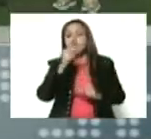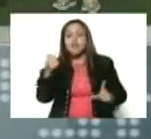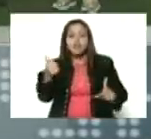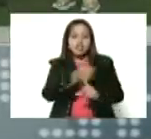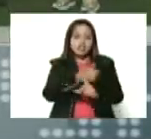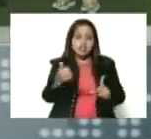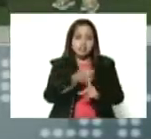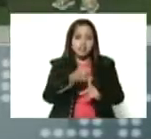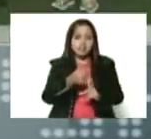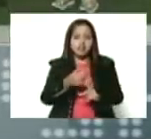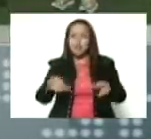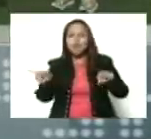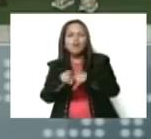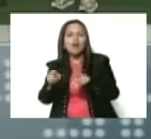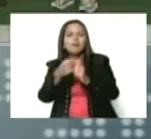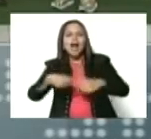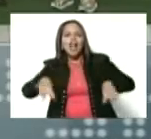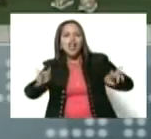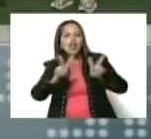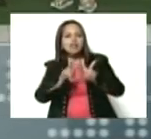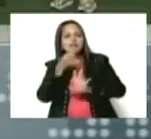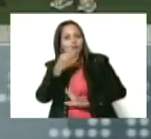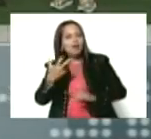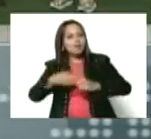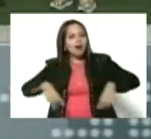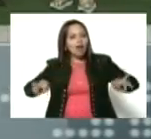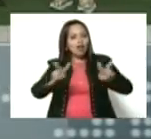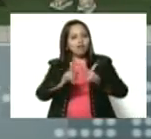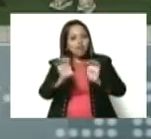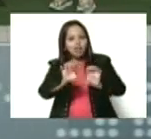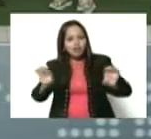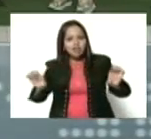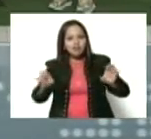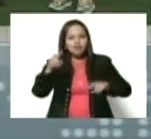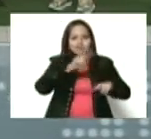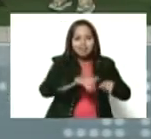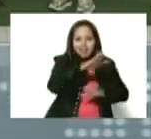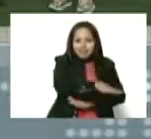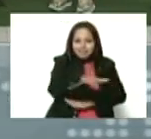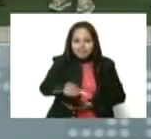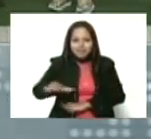cultura son valores, con nuevos valores, con educación en los niños,